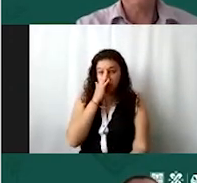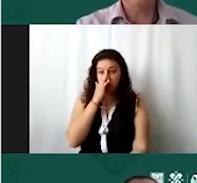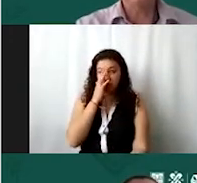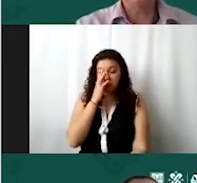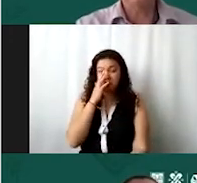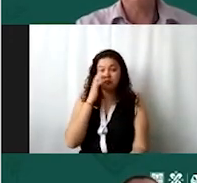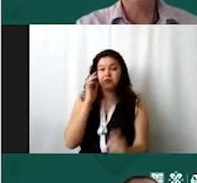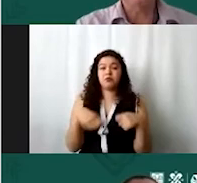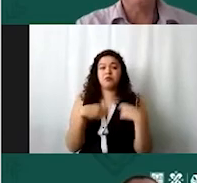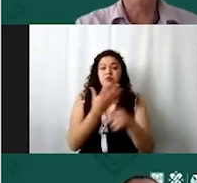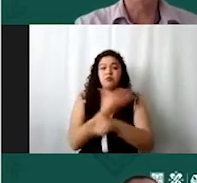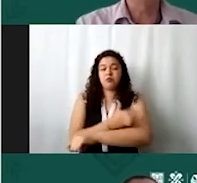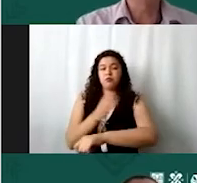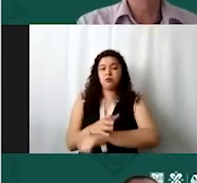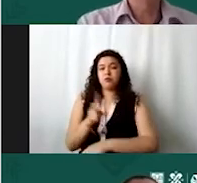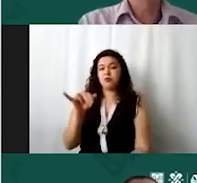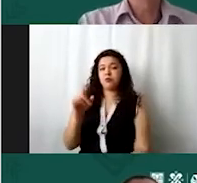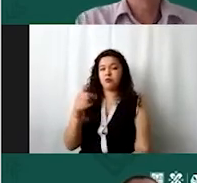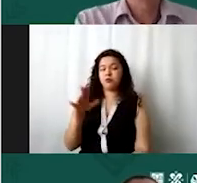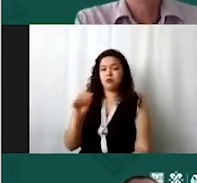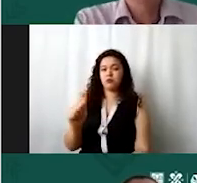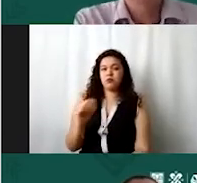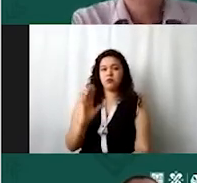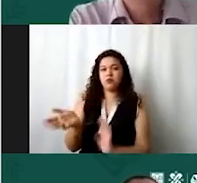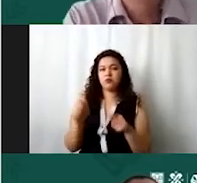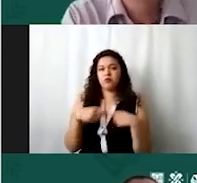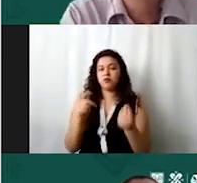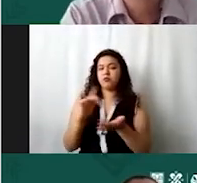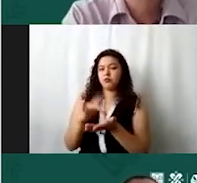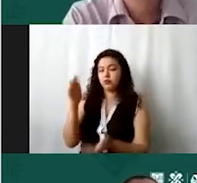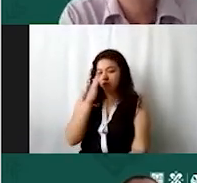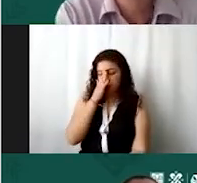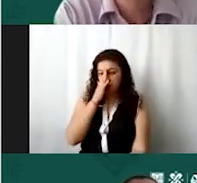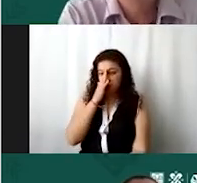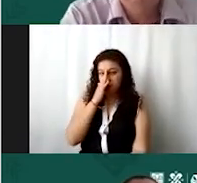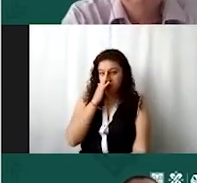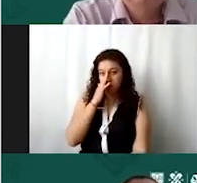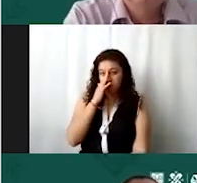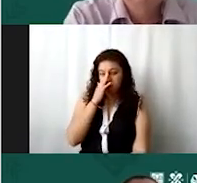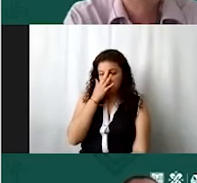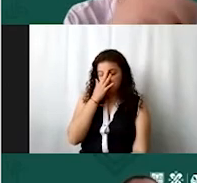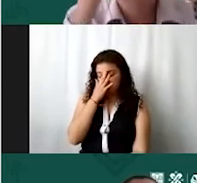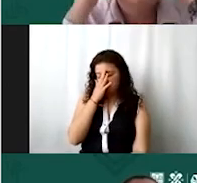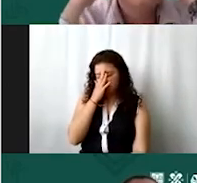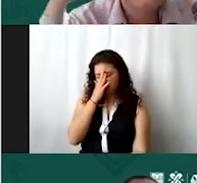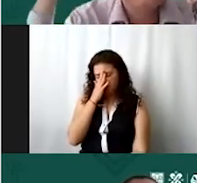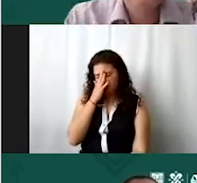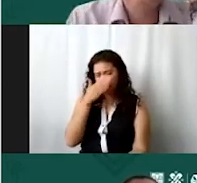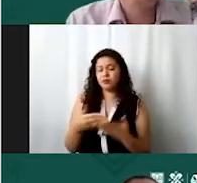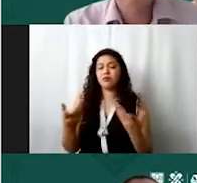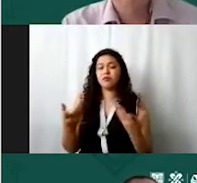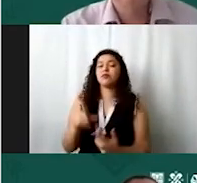a mi compañera Virginia gracias ahorita les voy a mostrar dónde pueden ubicar el